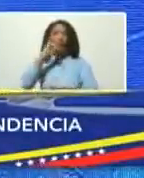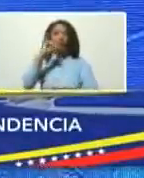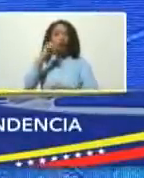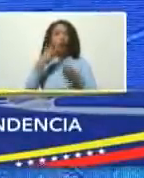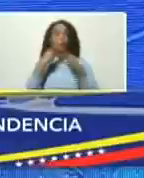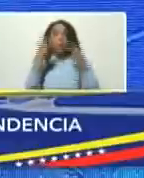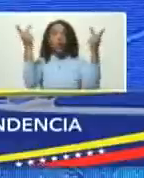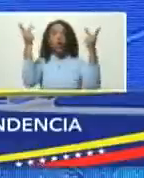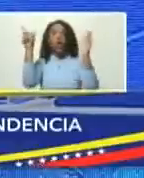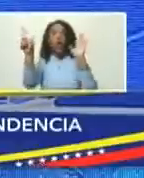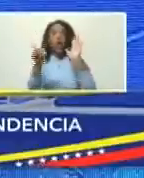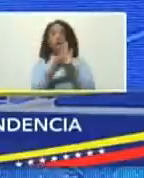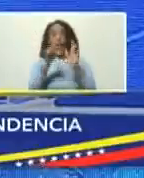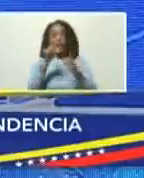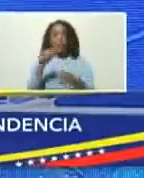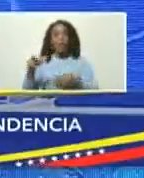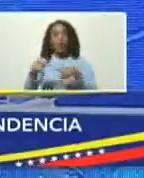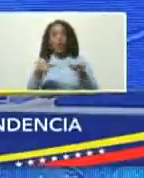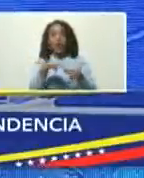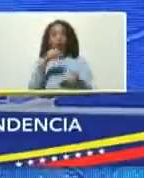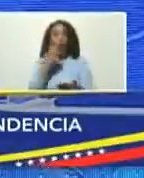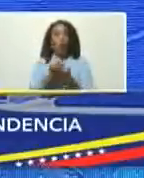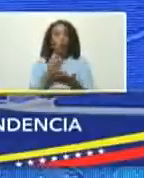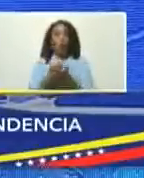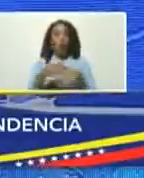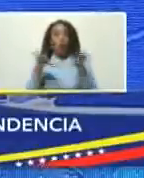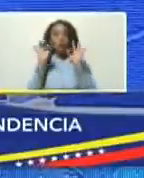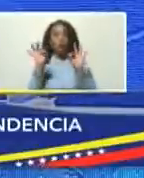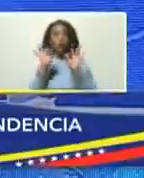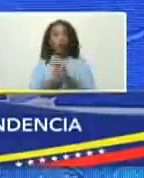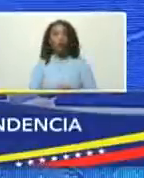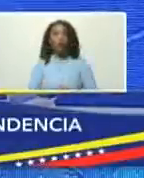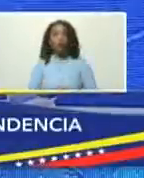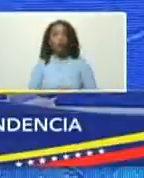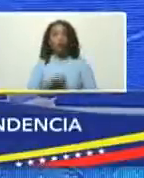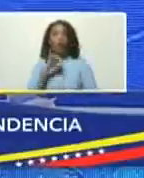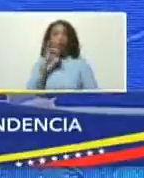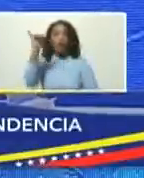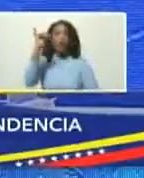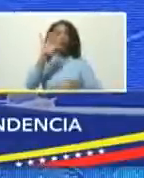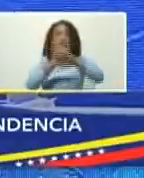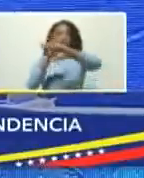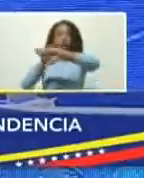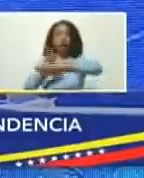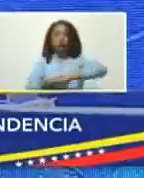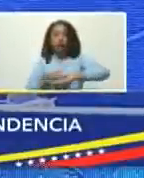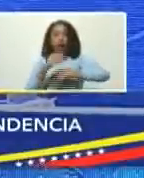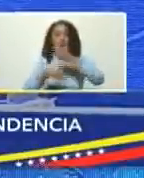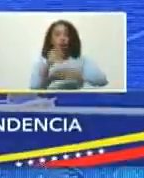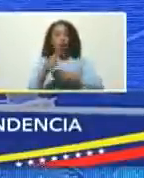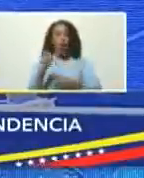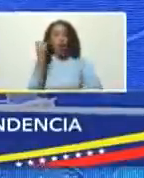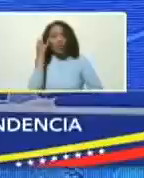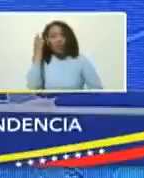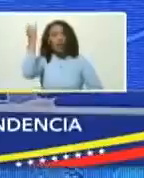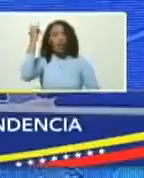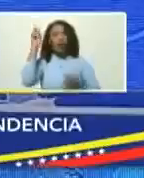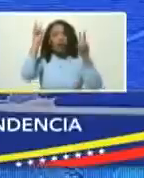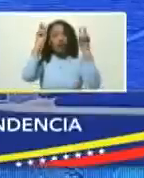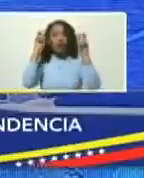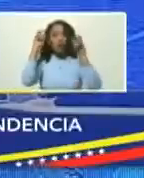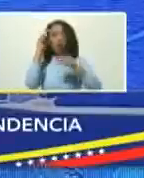ley orgánica de zonas económicas especiales anuncio la creación a través de la